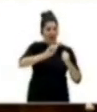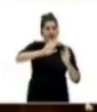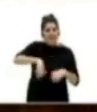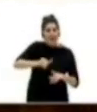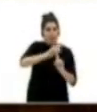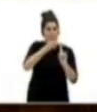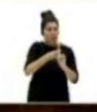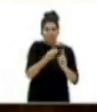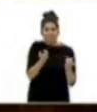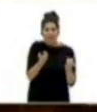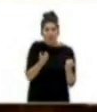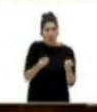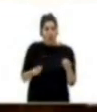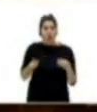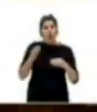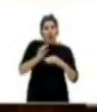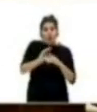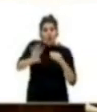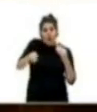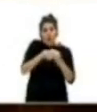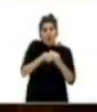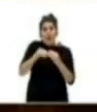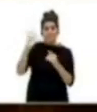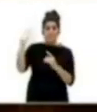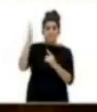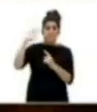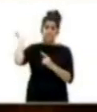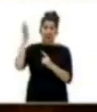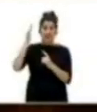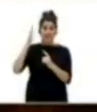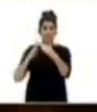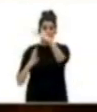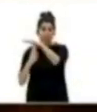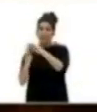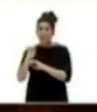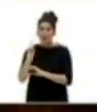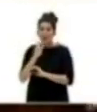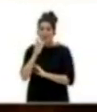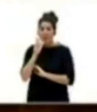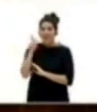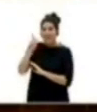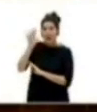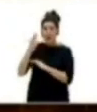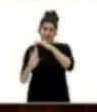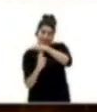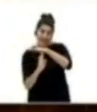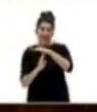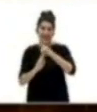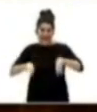energética, no contribuye a frenar el cambio climático, y además, porque obstaculiza y frena el desarrollo de las renovables.